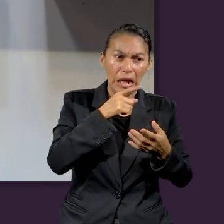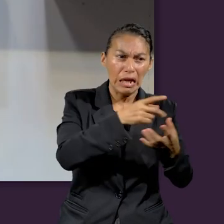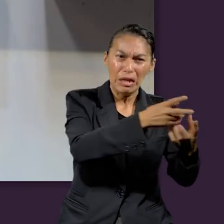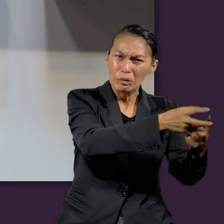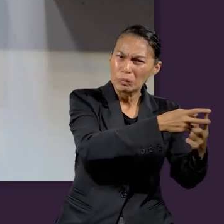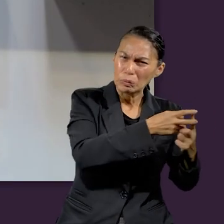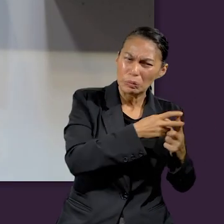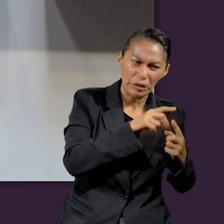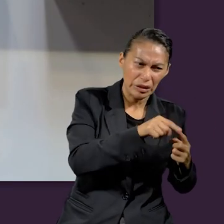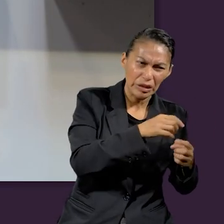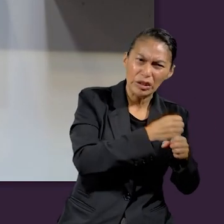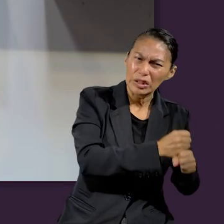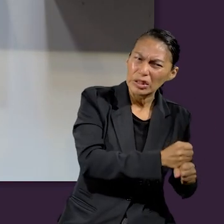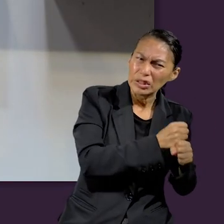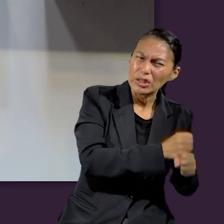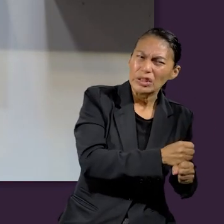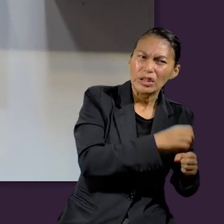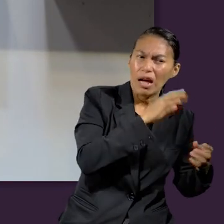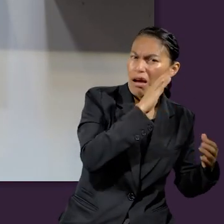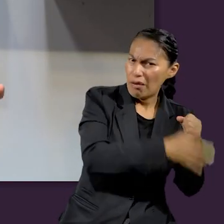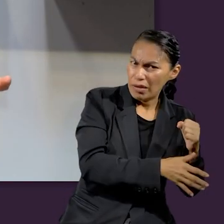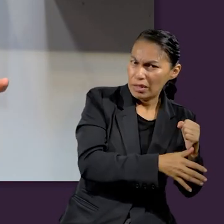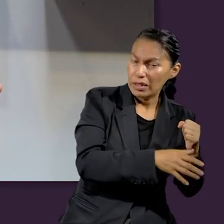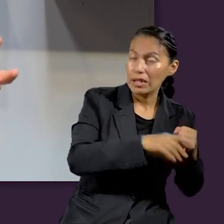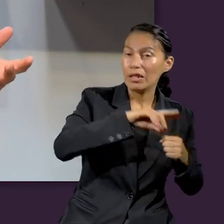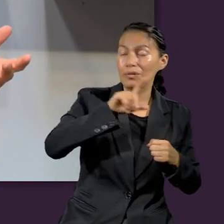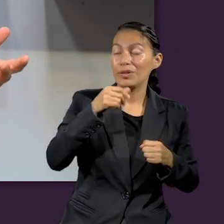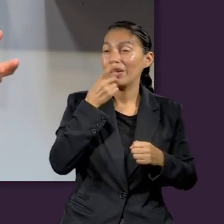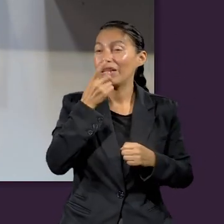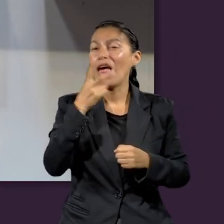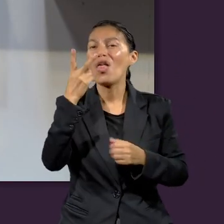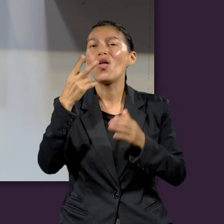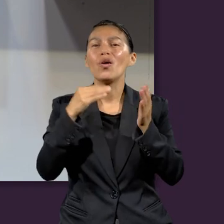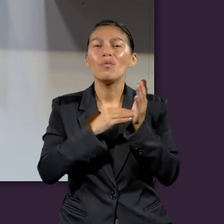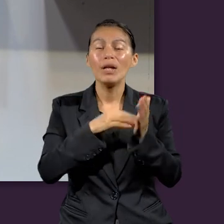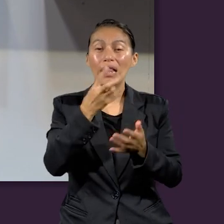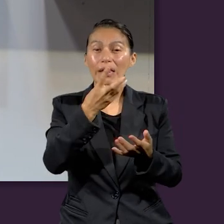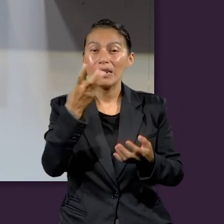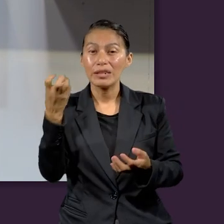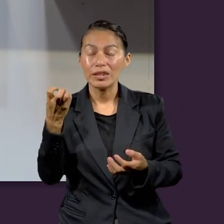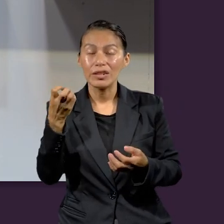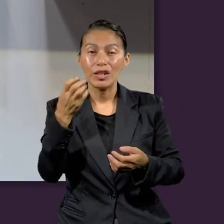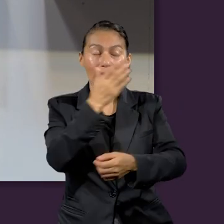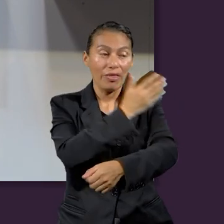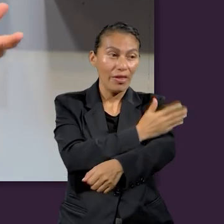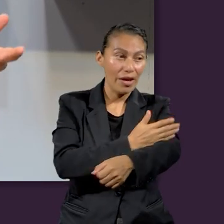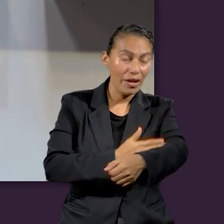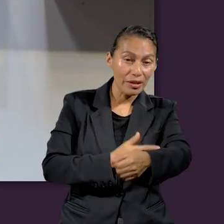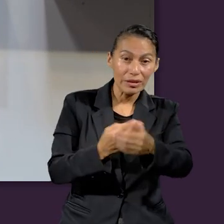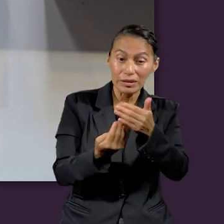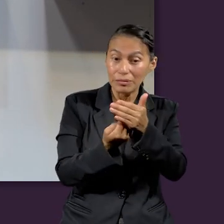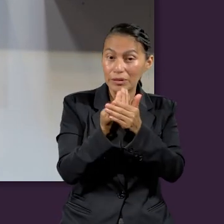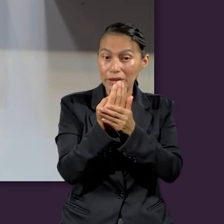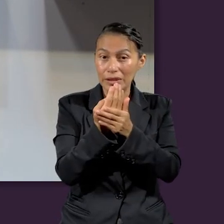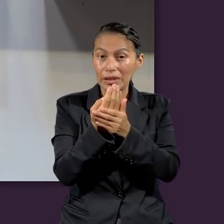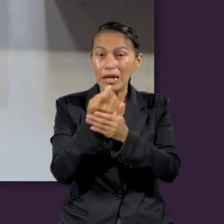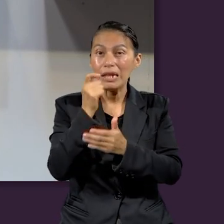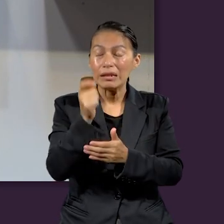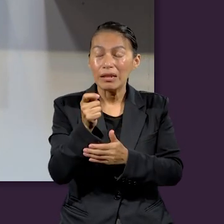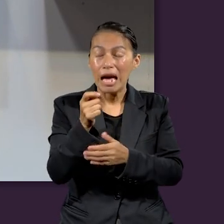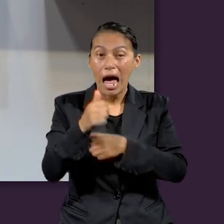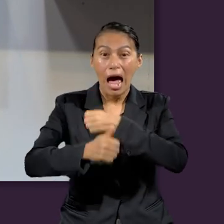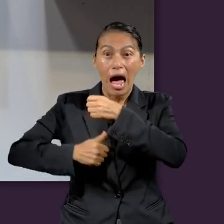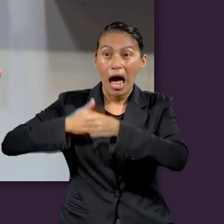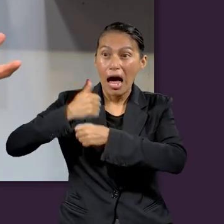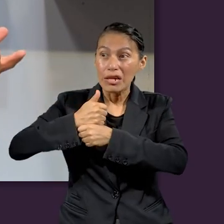hebrea iba a terminar. Y entonces recibe esta profecía y le dicen 2.300 tardes y mañanas. Y entendió de que hacía referencia por años. Y se